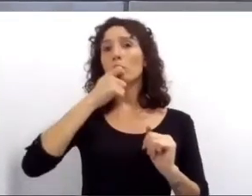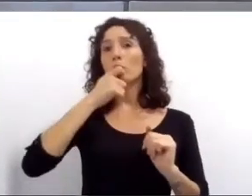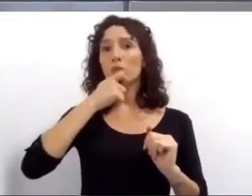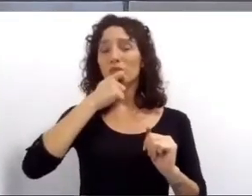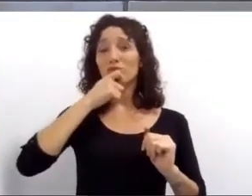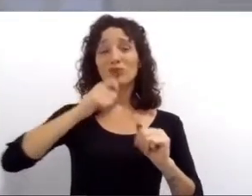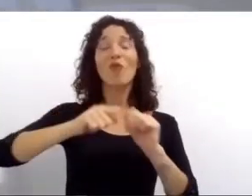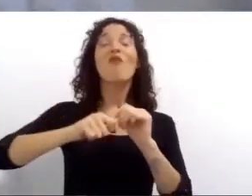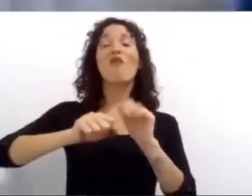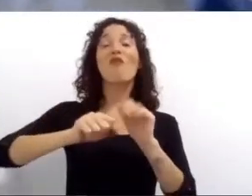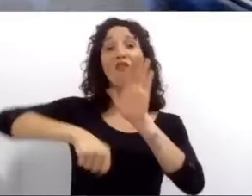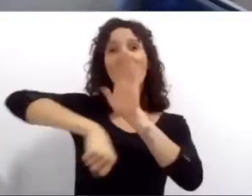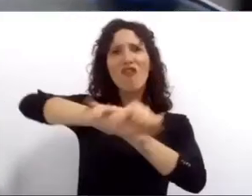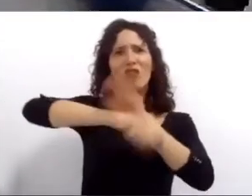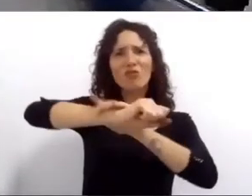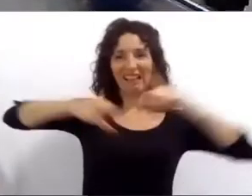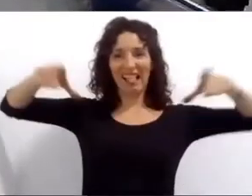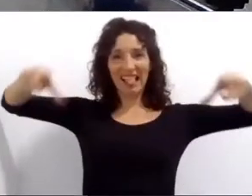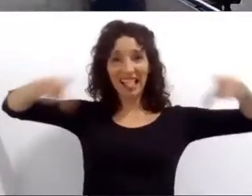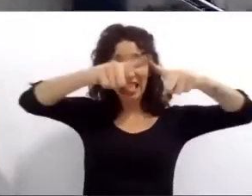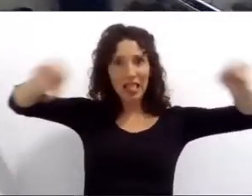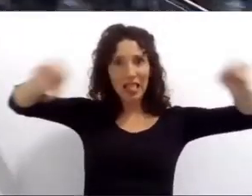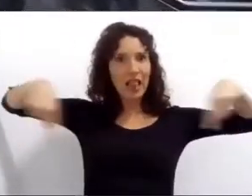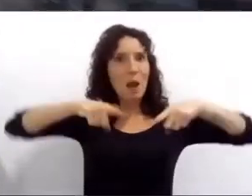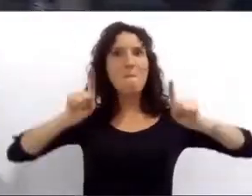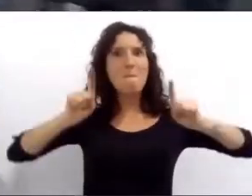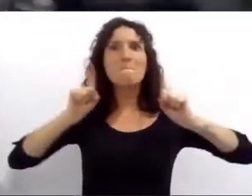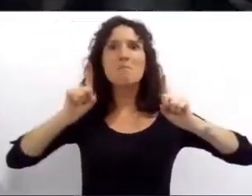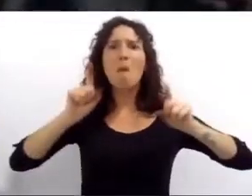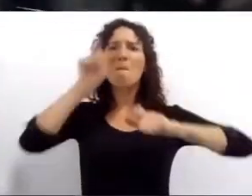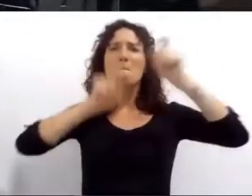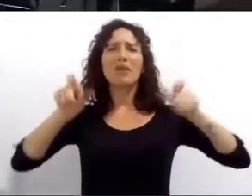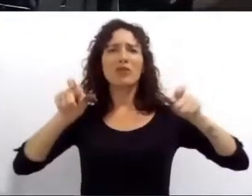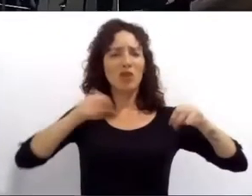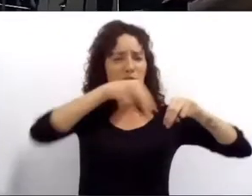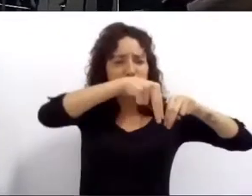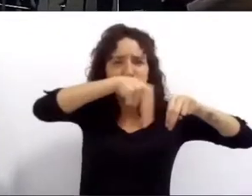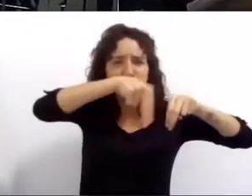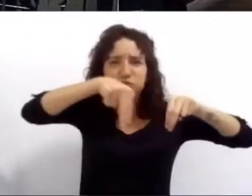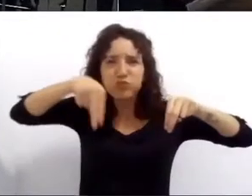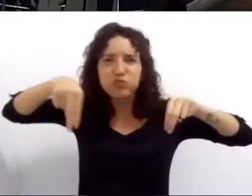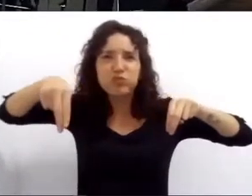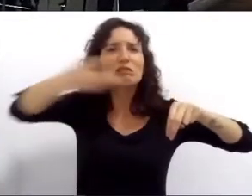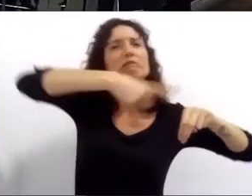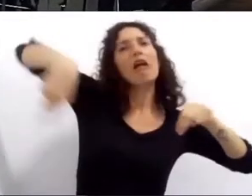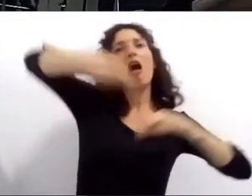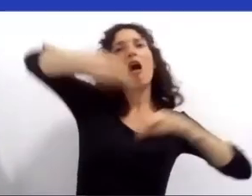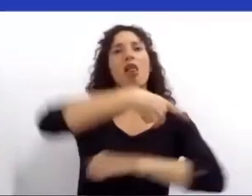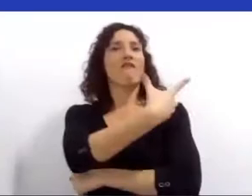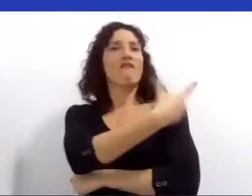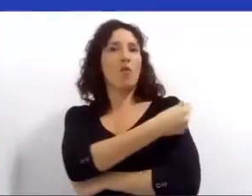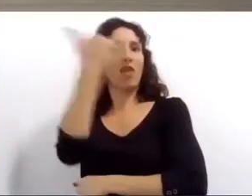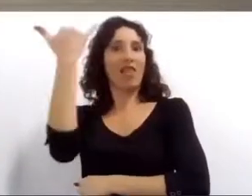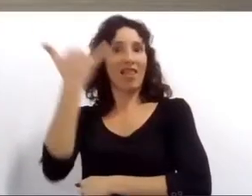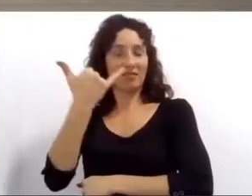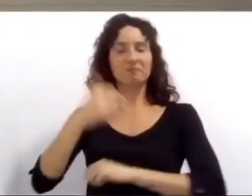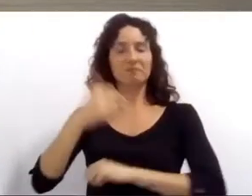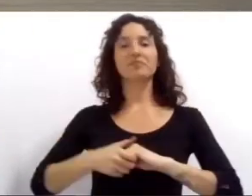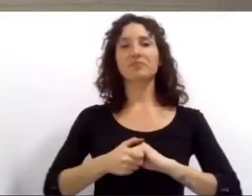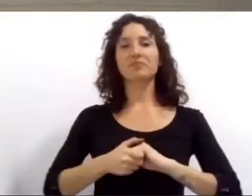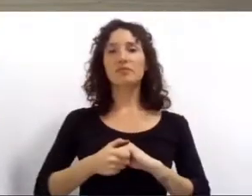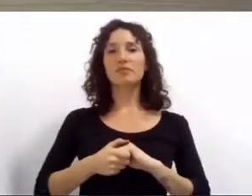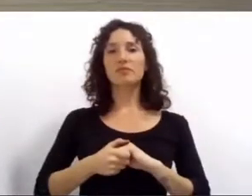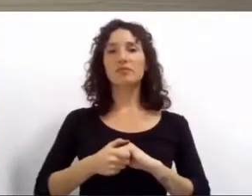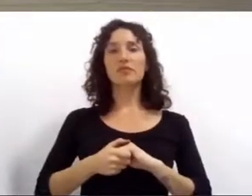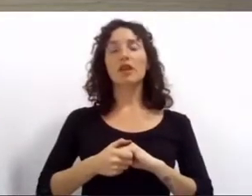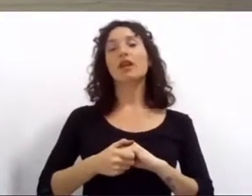fútbol llenas de personas vacunadas. En otras ciudades, los geriátricos fueron lugares de altísimo riesgo, sitios de contagio masivo.